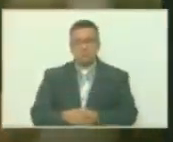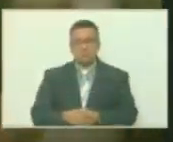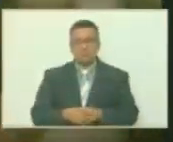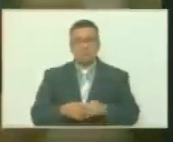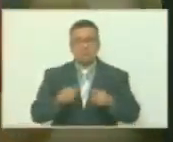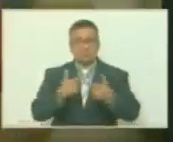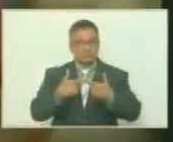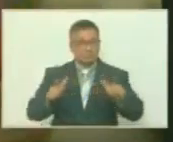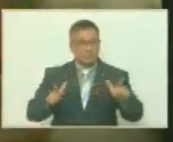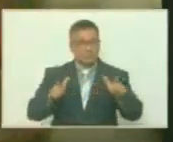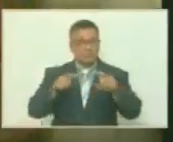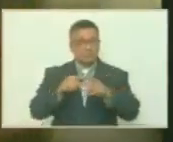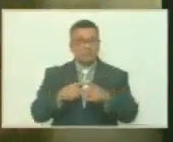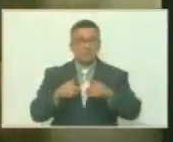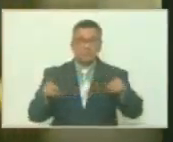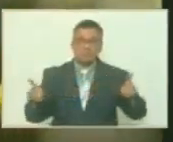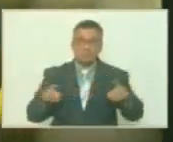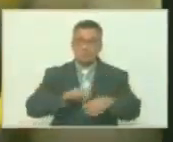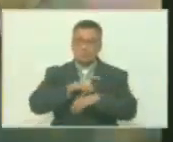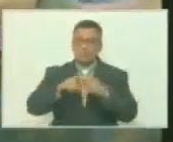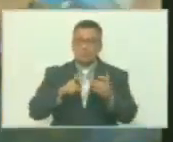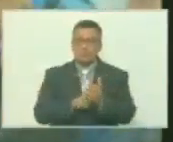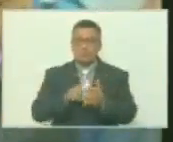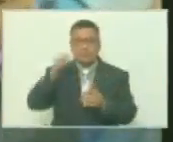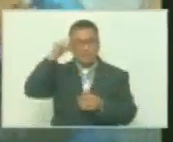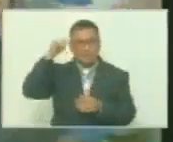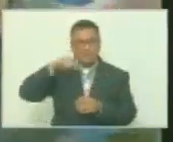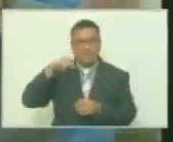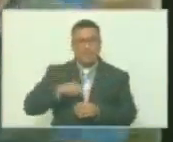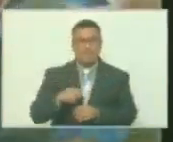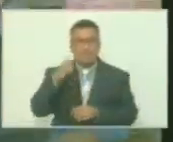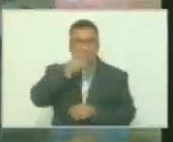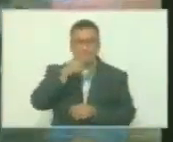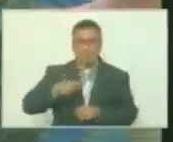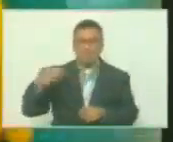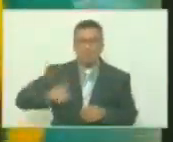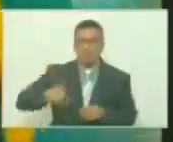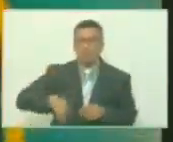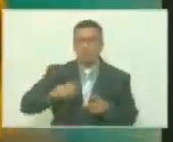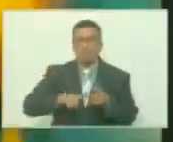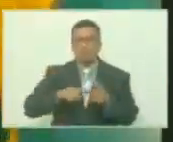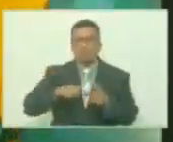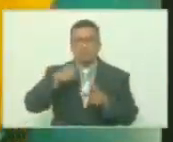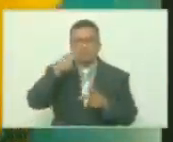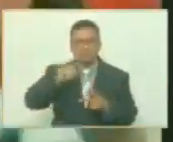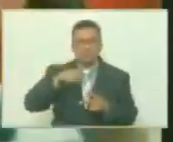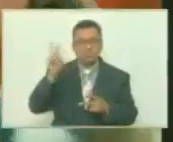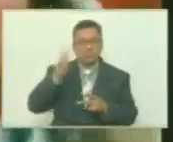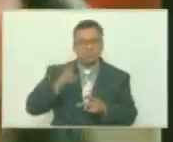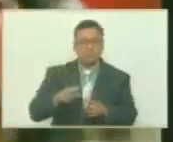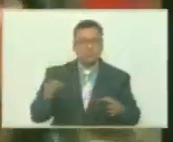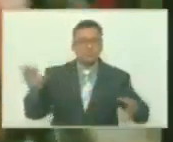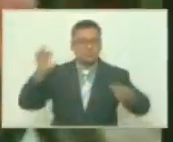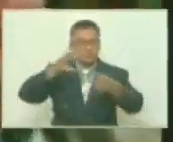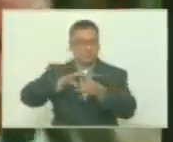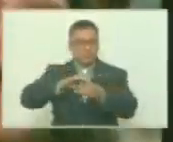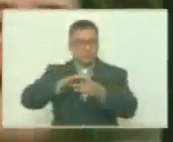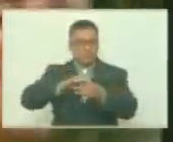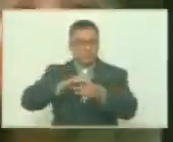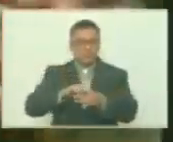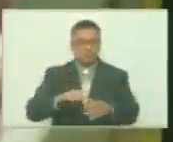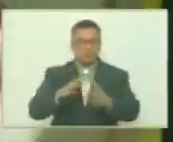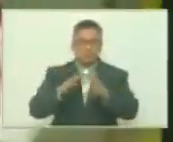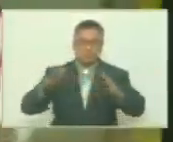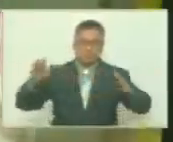liberación plena la independencia plena hoy los pueblos de Argentina y de Venezuela estamos unidos en un